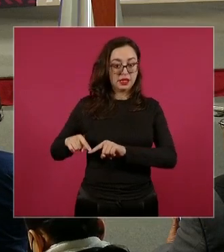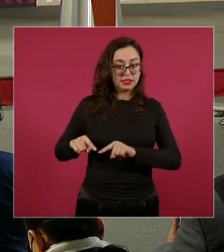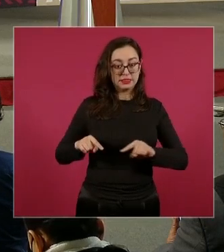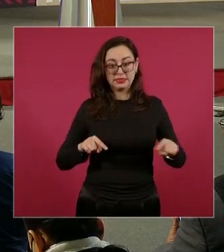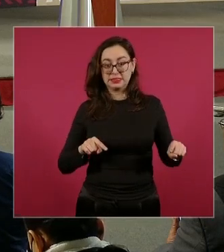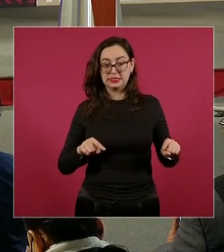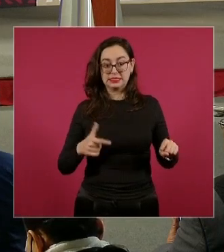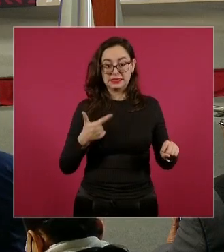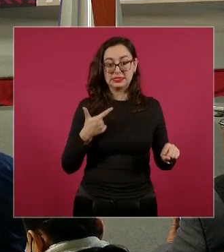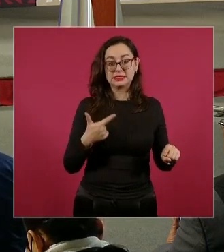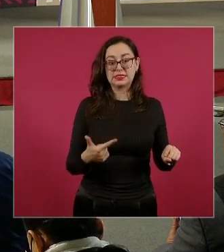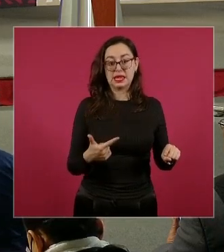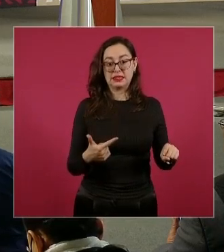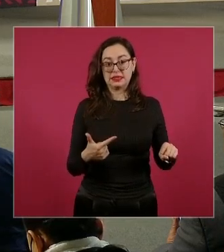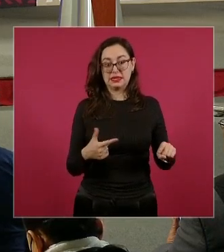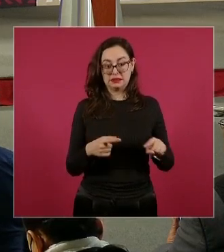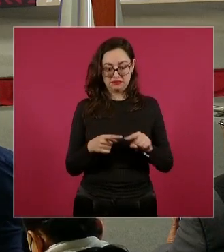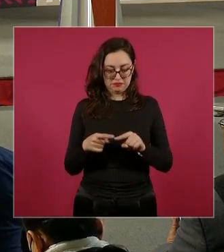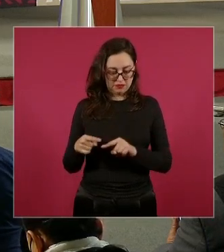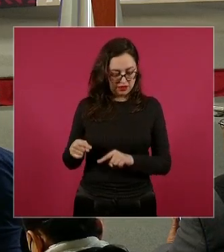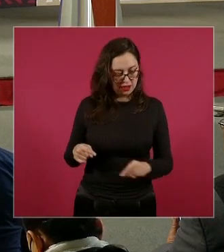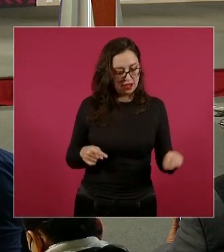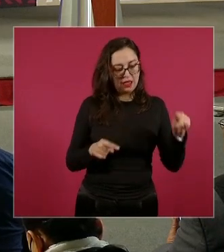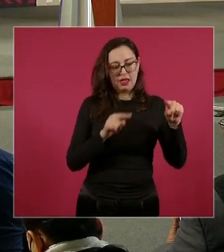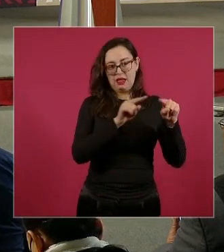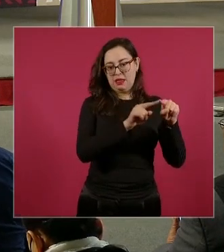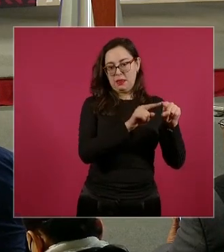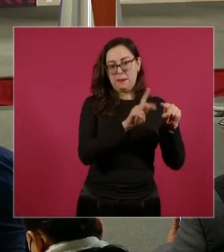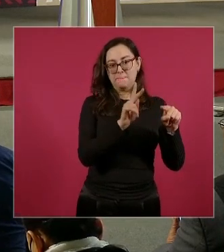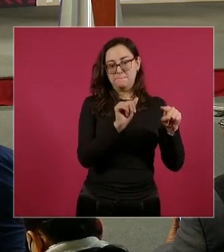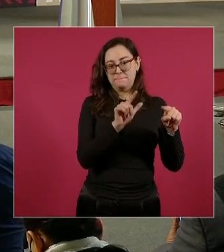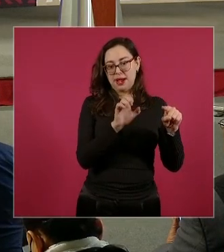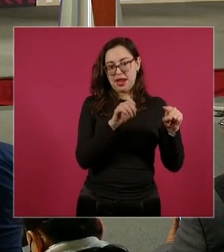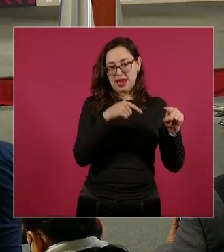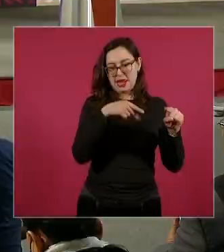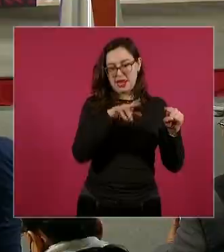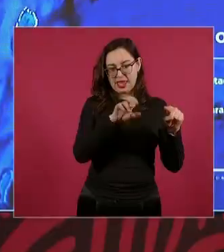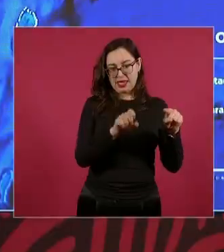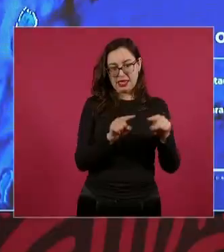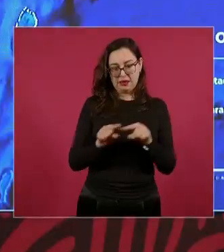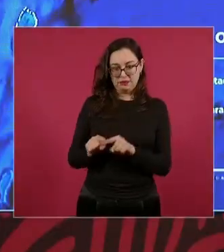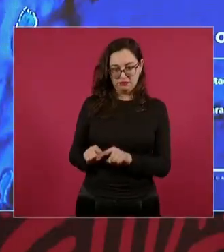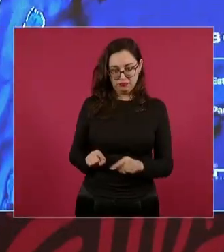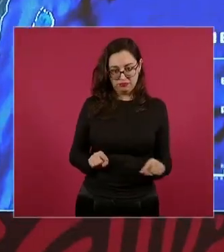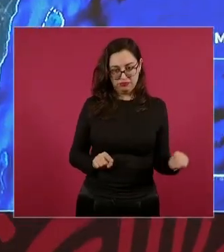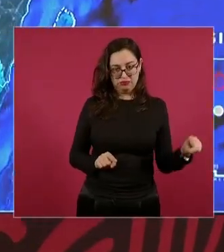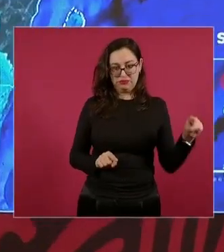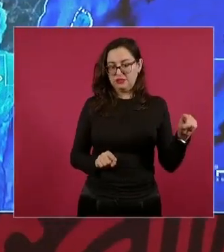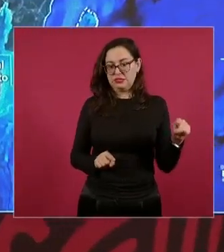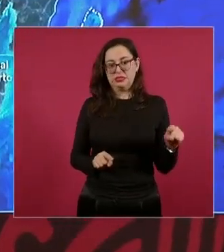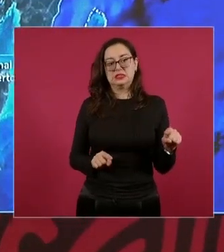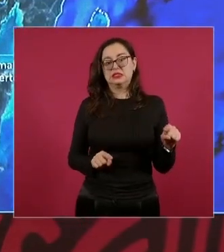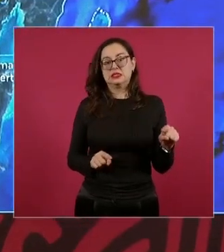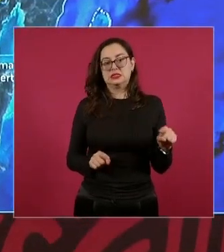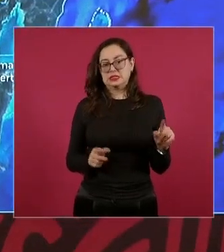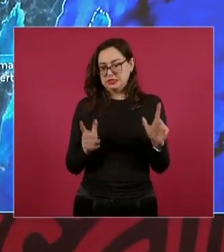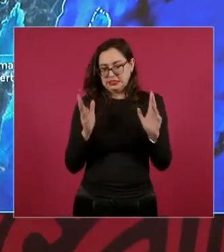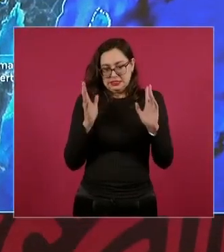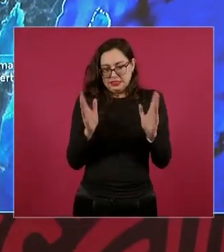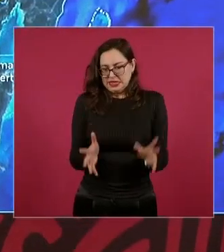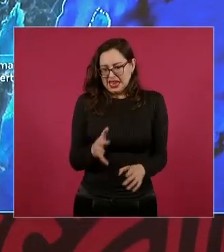7 para cerrar el circuito, ya aquí es Cárcega, ya está la estación, está funcionando.